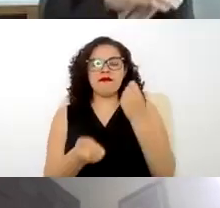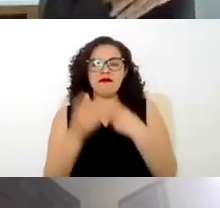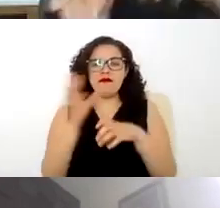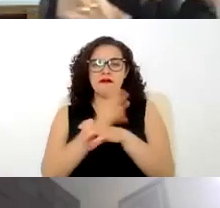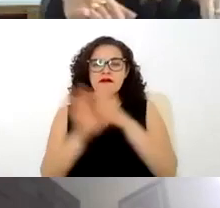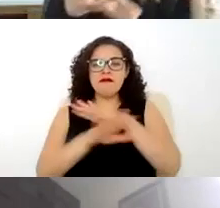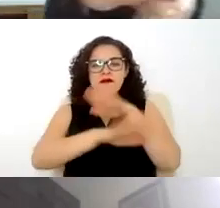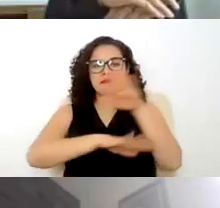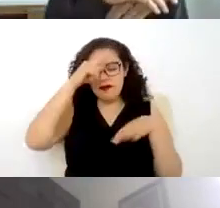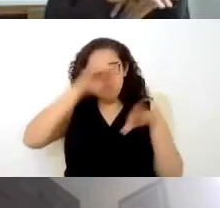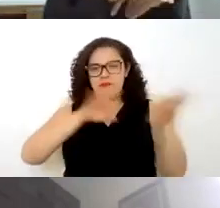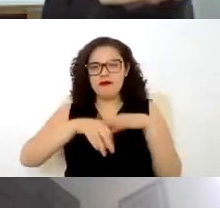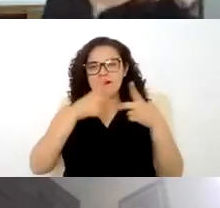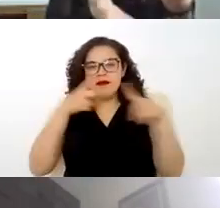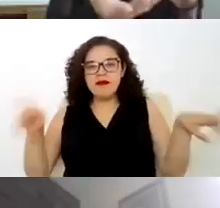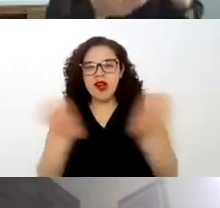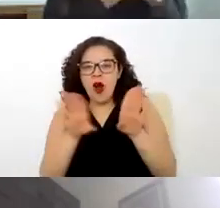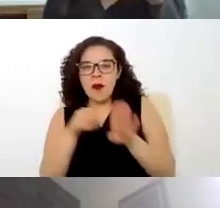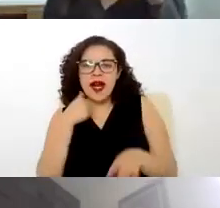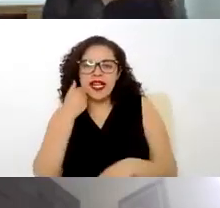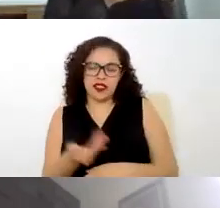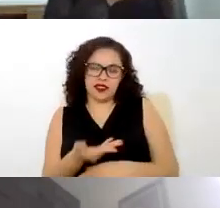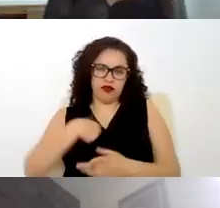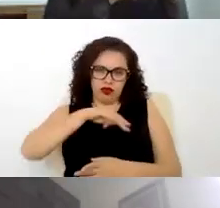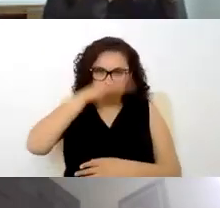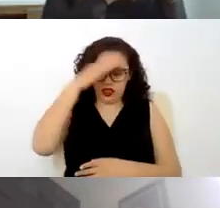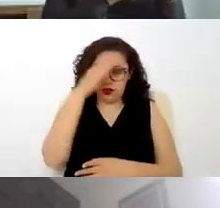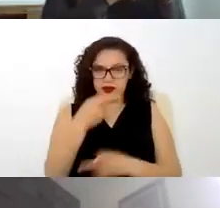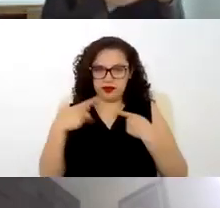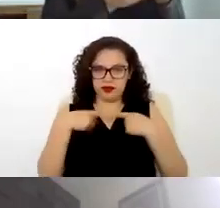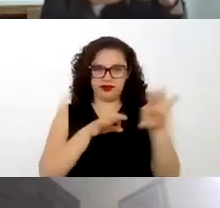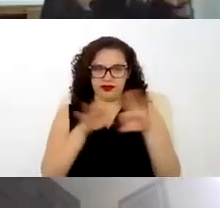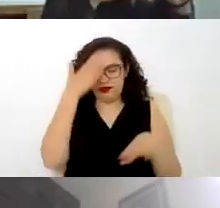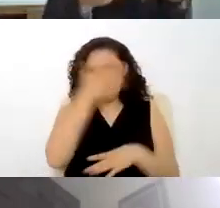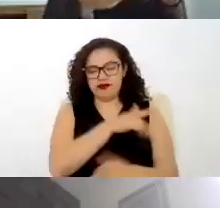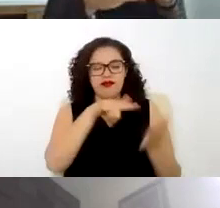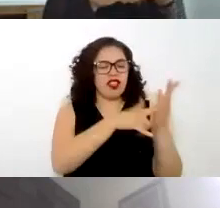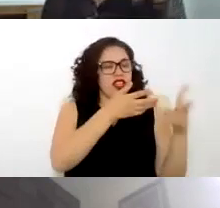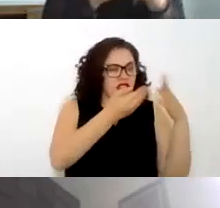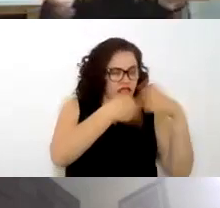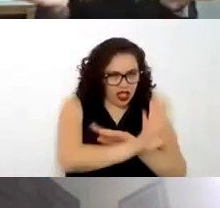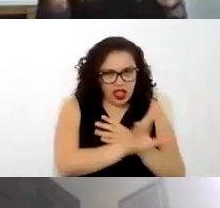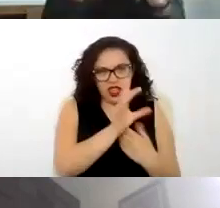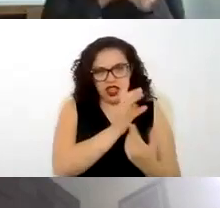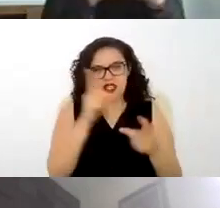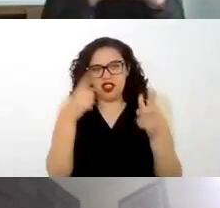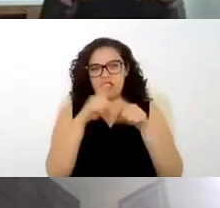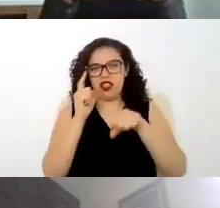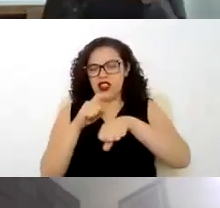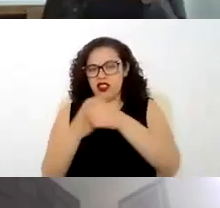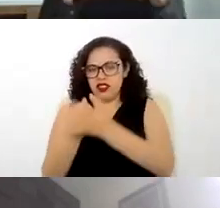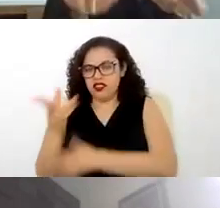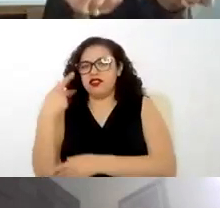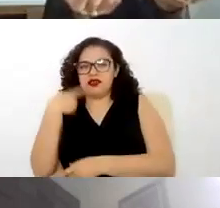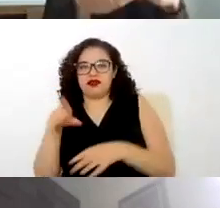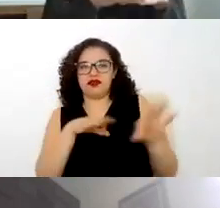cómo se pretende desarrollar sabemos que los trabajadores por ejemplo deben de tener una hora de entrada y de salida y también deben de interrumpir sus labores